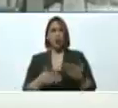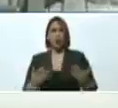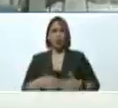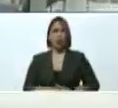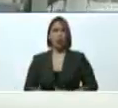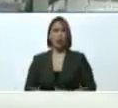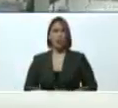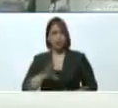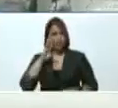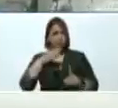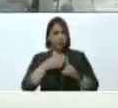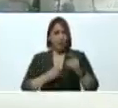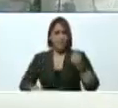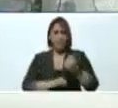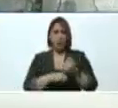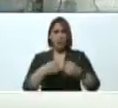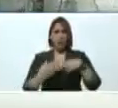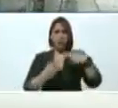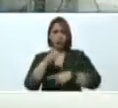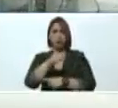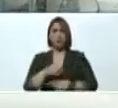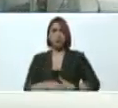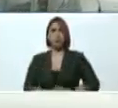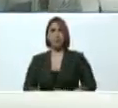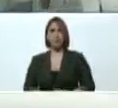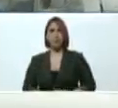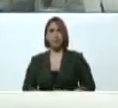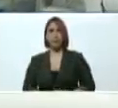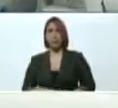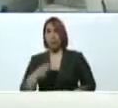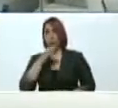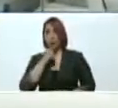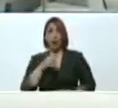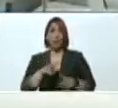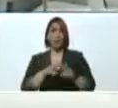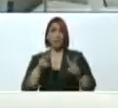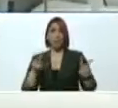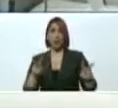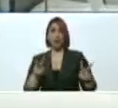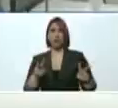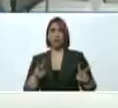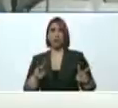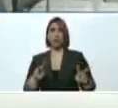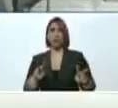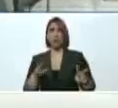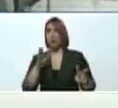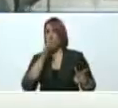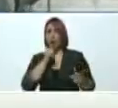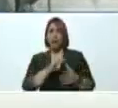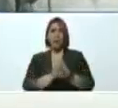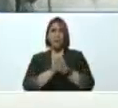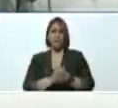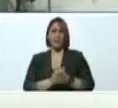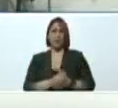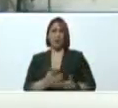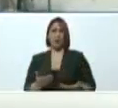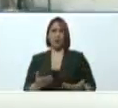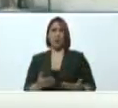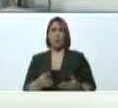y apoya la revolución a los enemigos de la paz a los enemigos de la patria